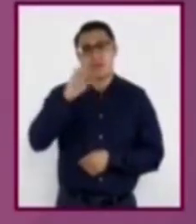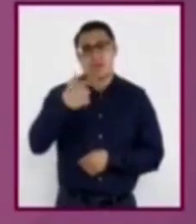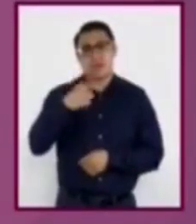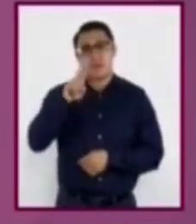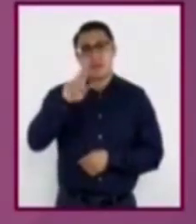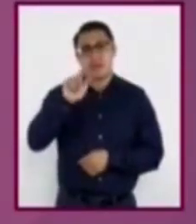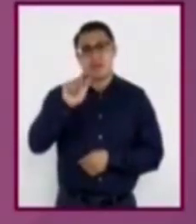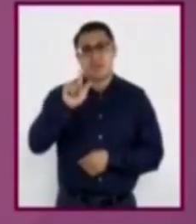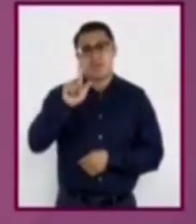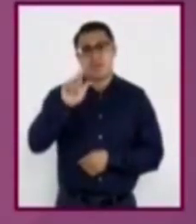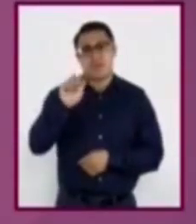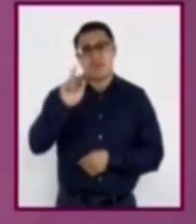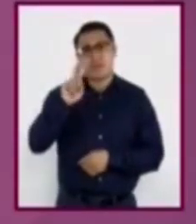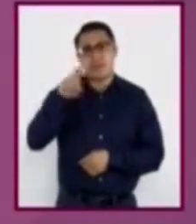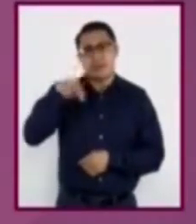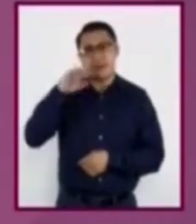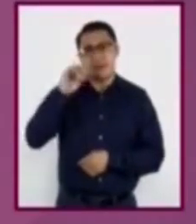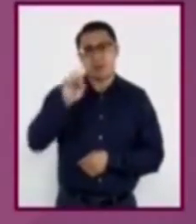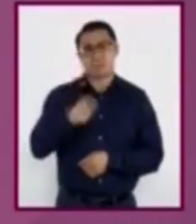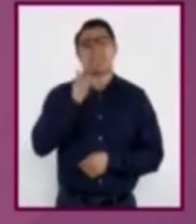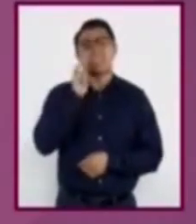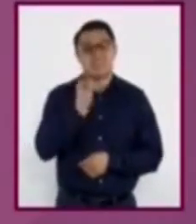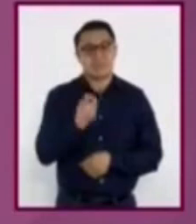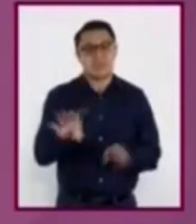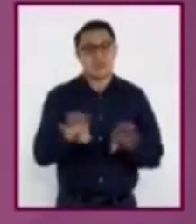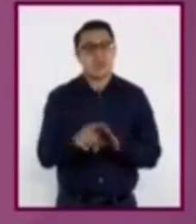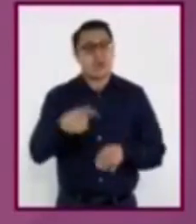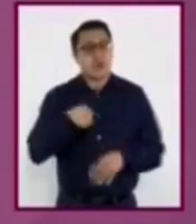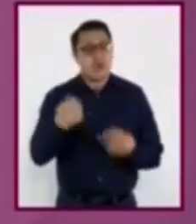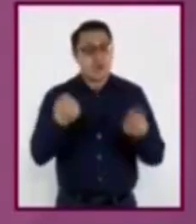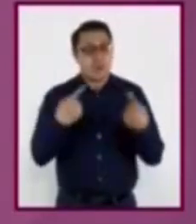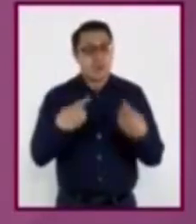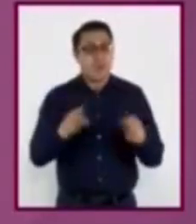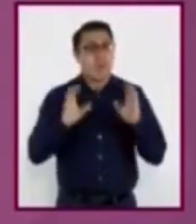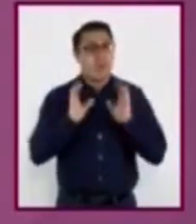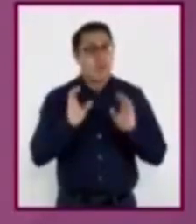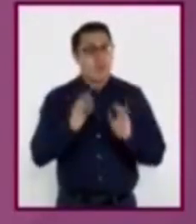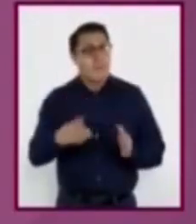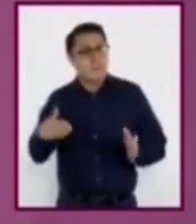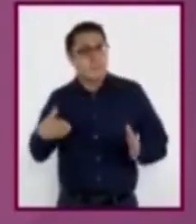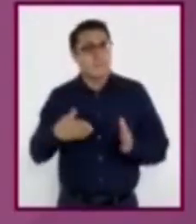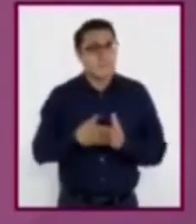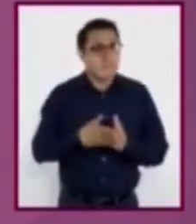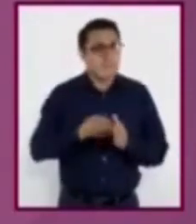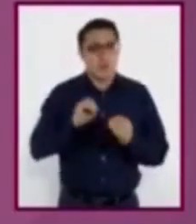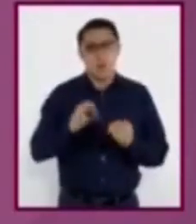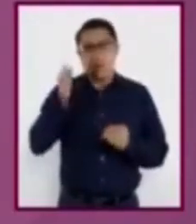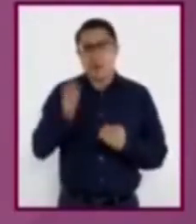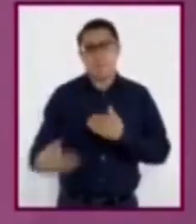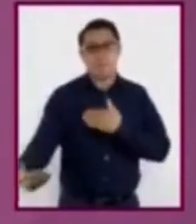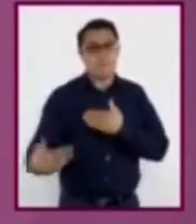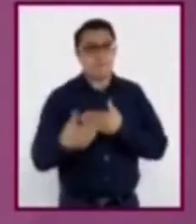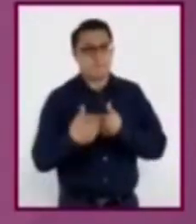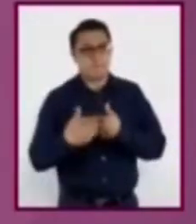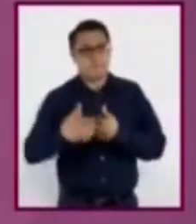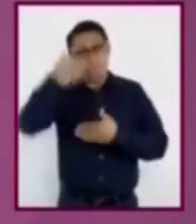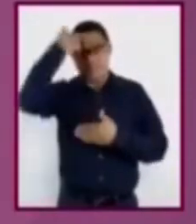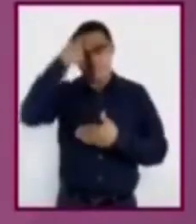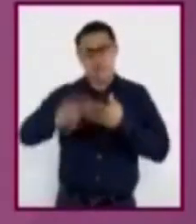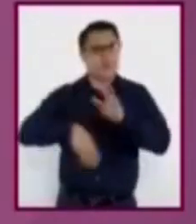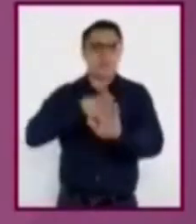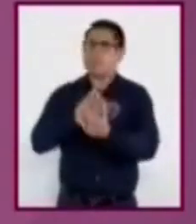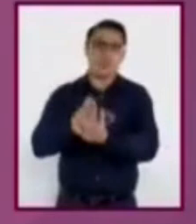Autorregularse significa ponerse límites a uno mismo o aceptar los límites que nos ponen desde fuera, para no afectar a otros,